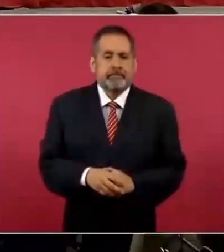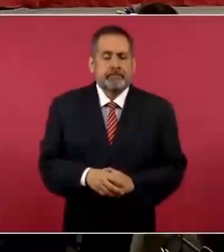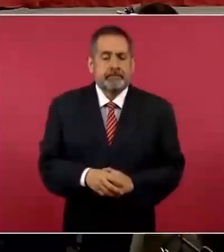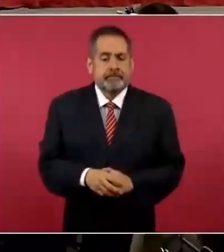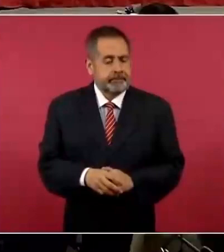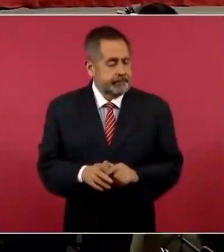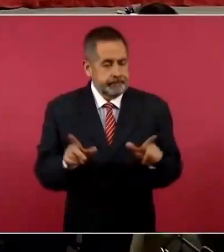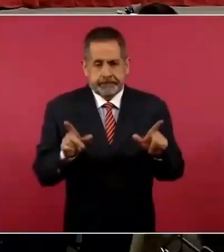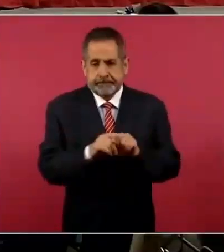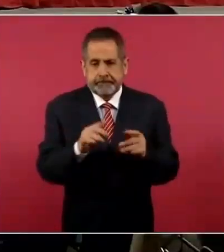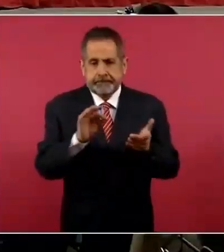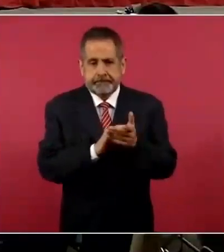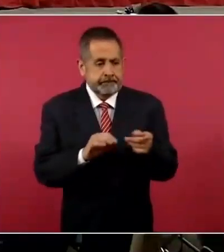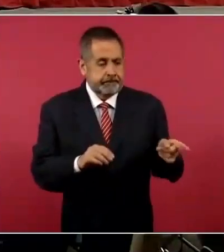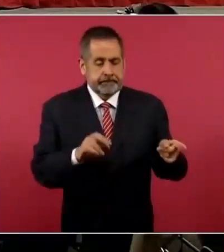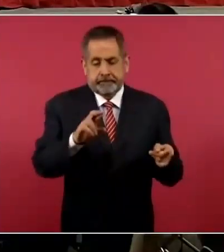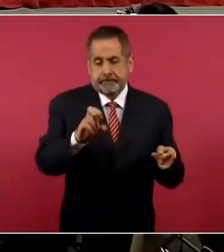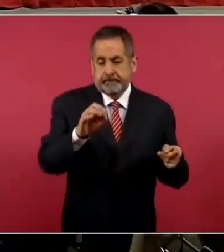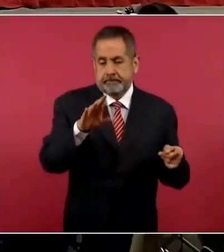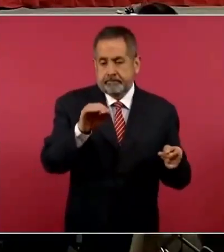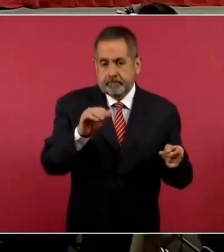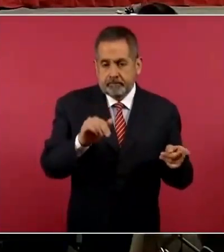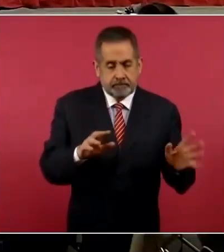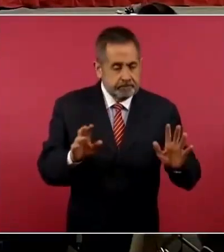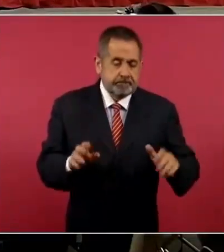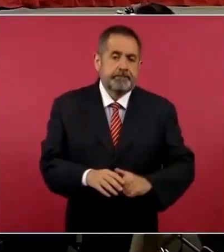Reforma, ¿o no? Vamos a ver.